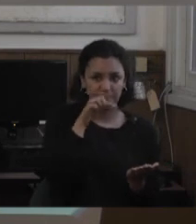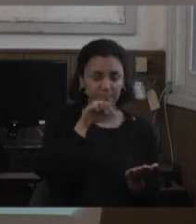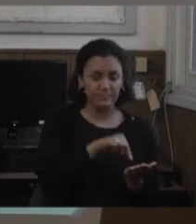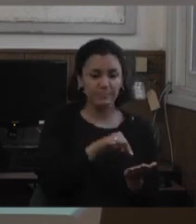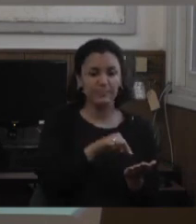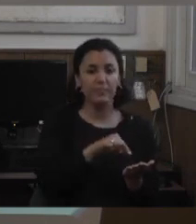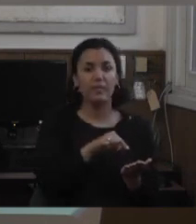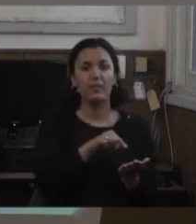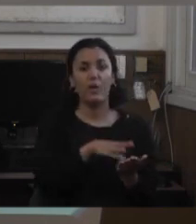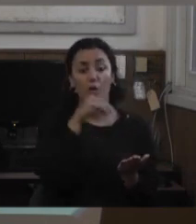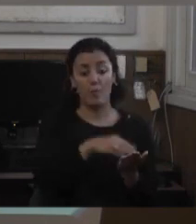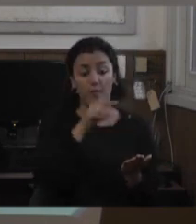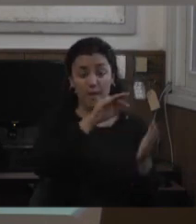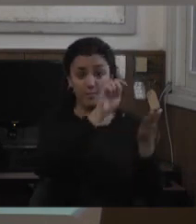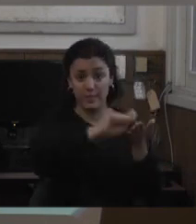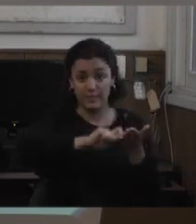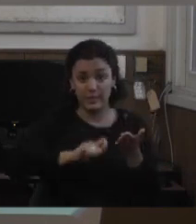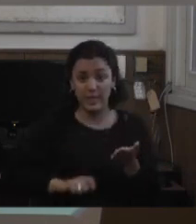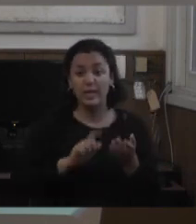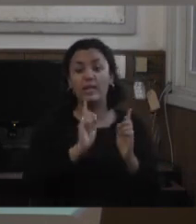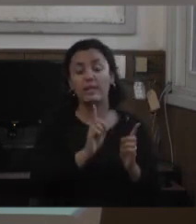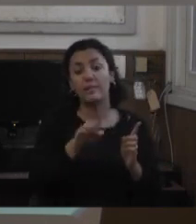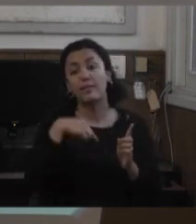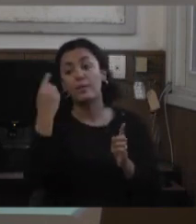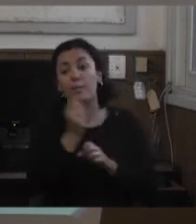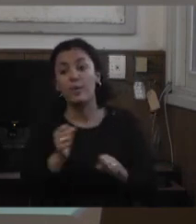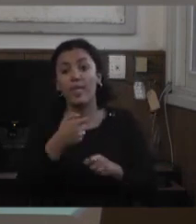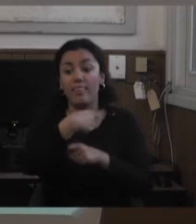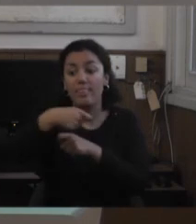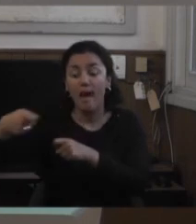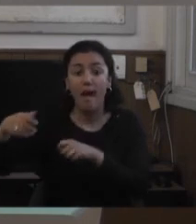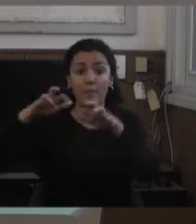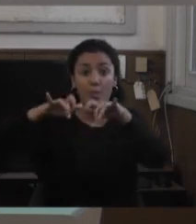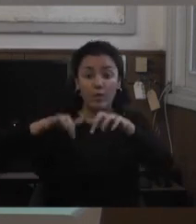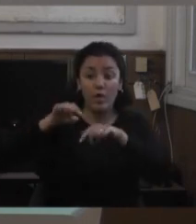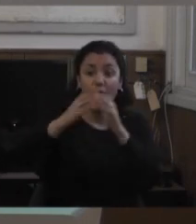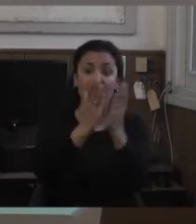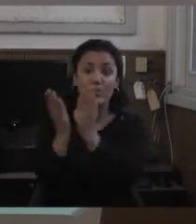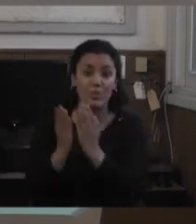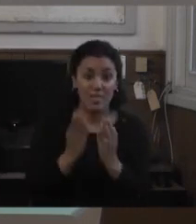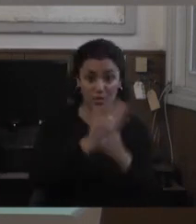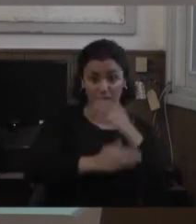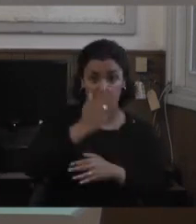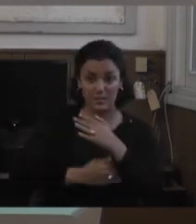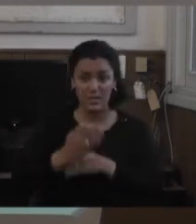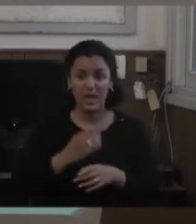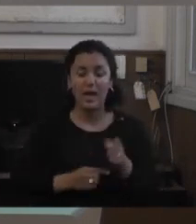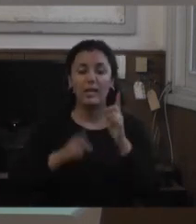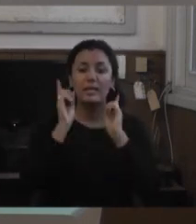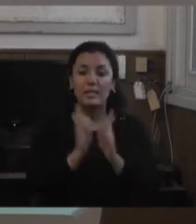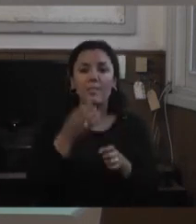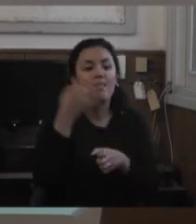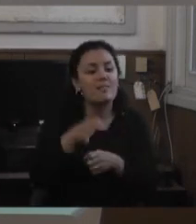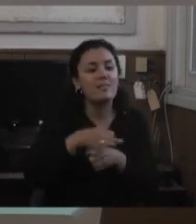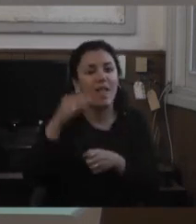discapacidad y el tercero tiene que ver con capacitar a los docentes que creo que es el sector más resistente y que tiene más poder de